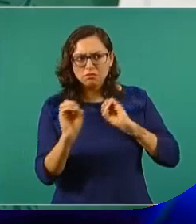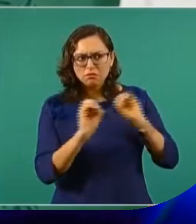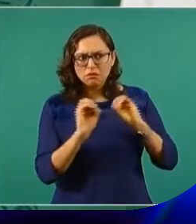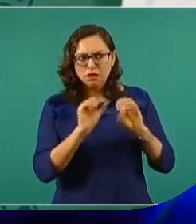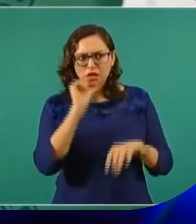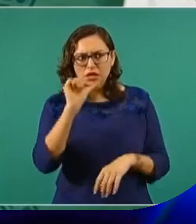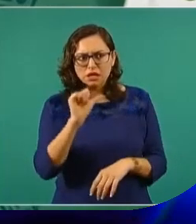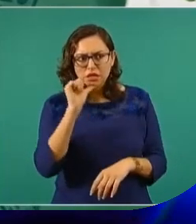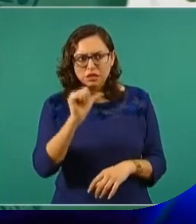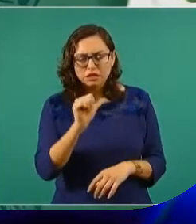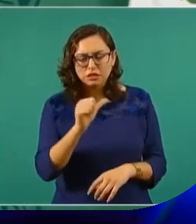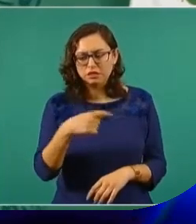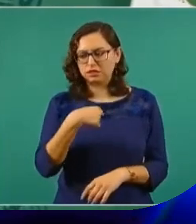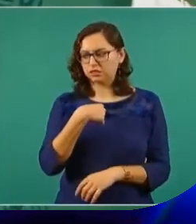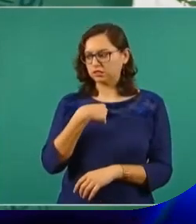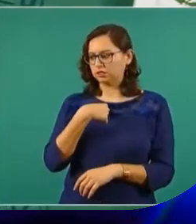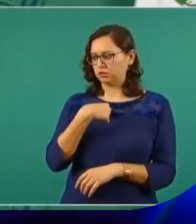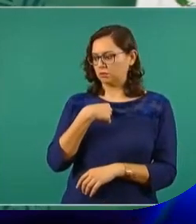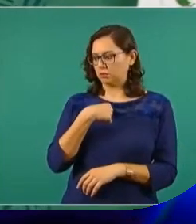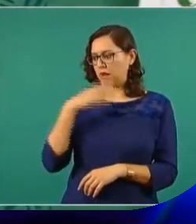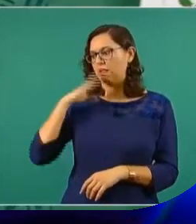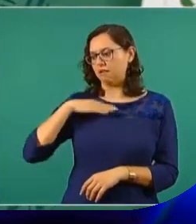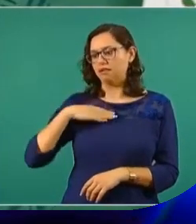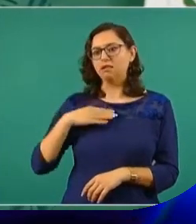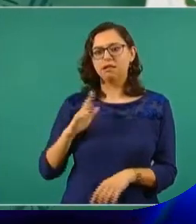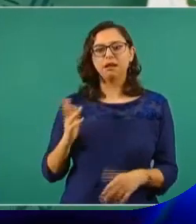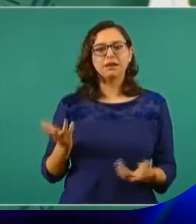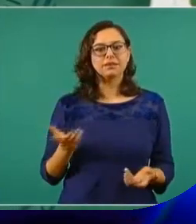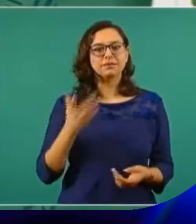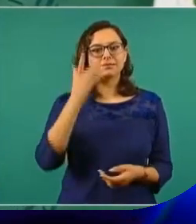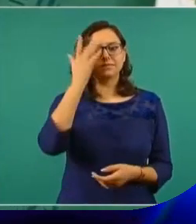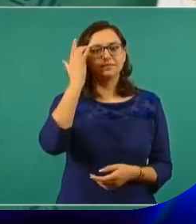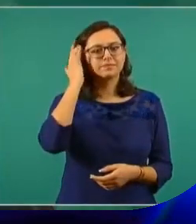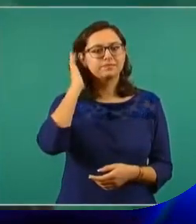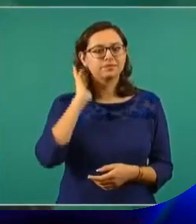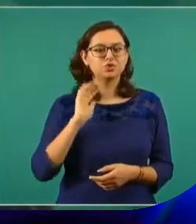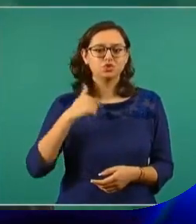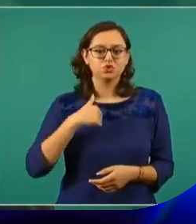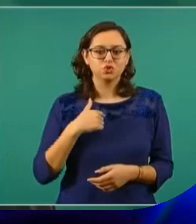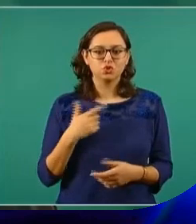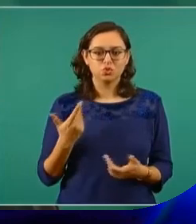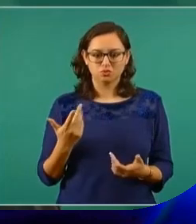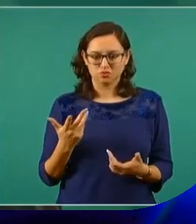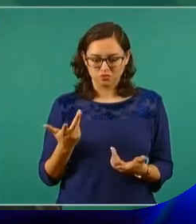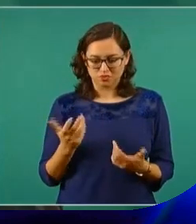no estamos cambiando las cosas.